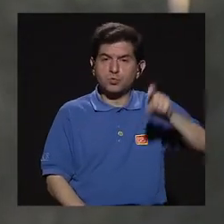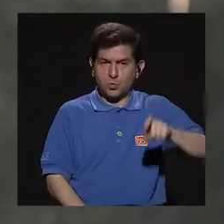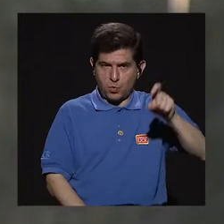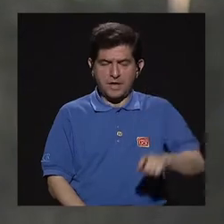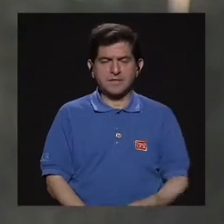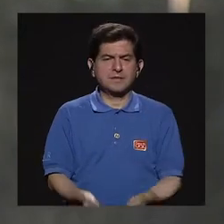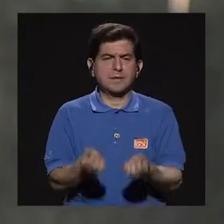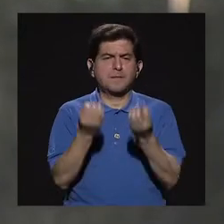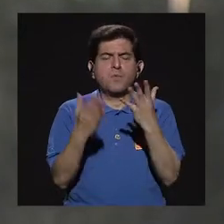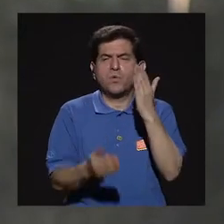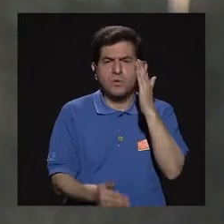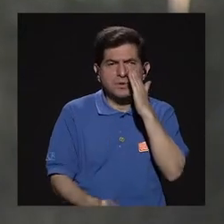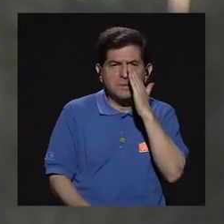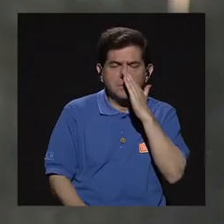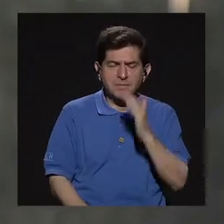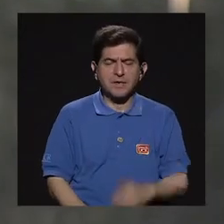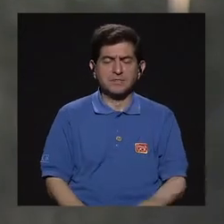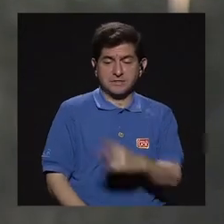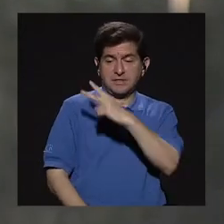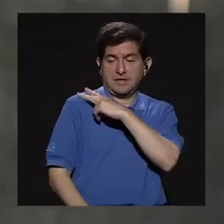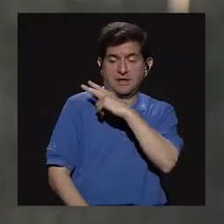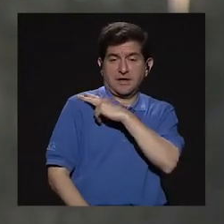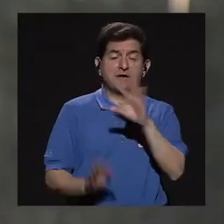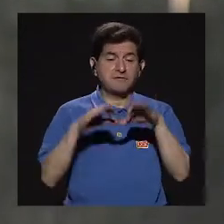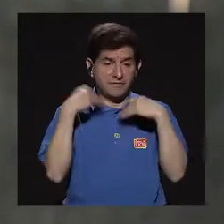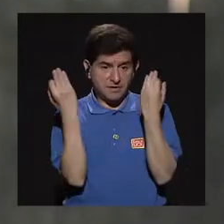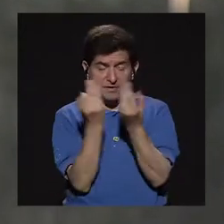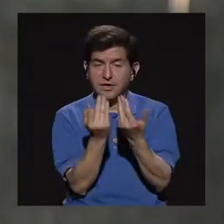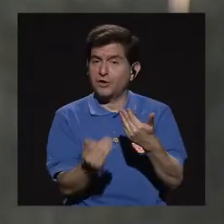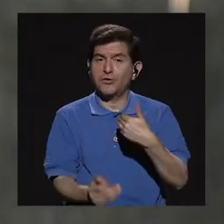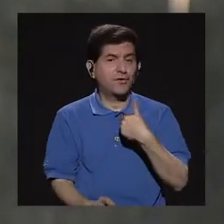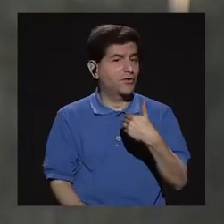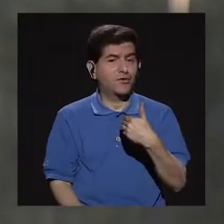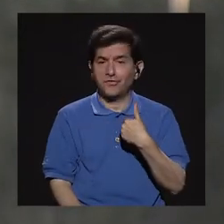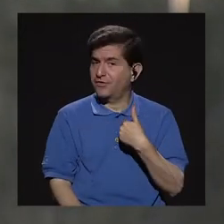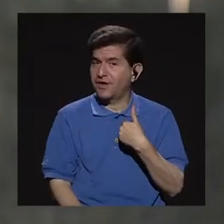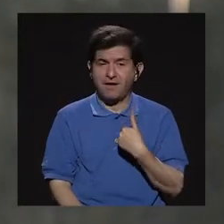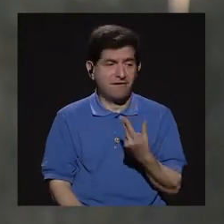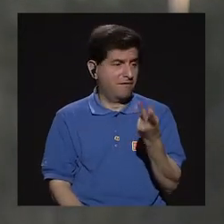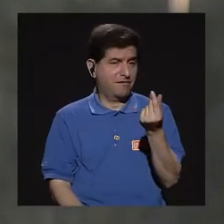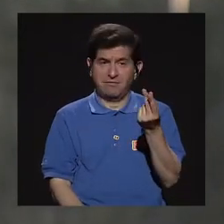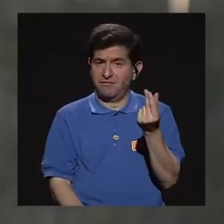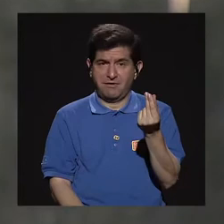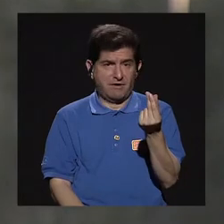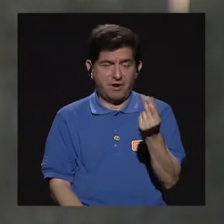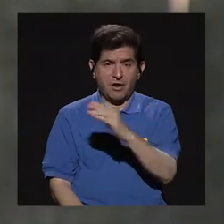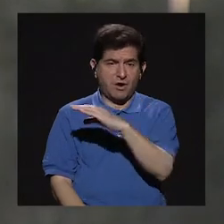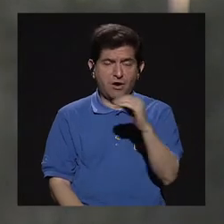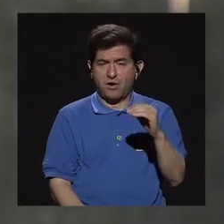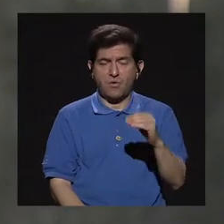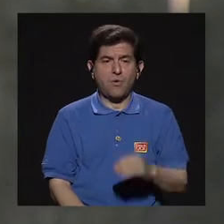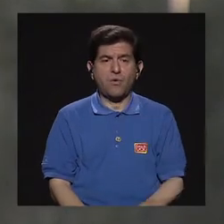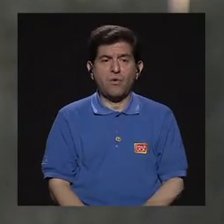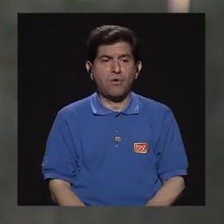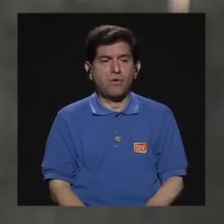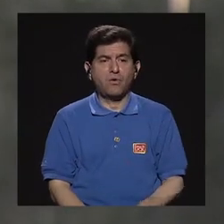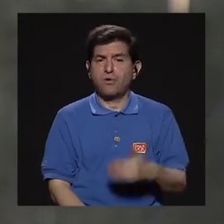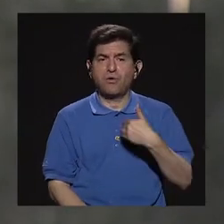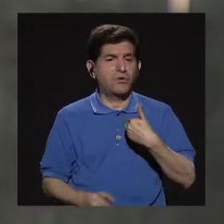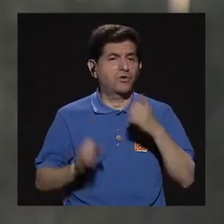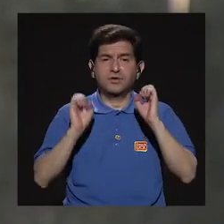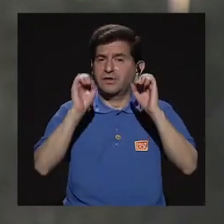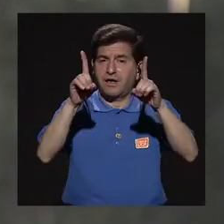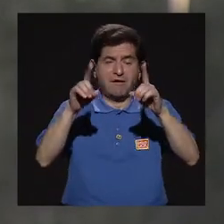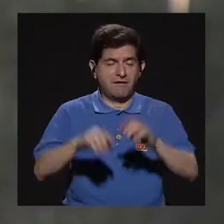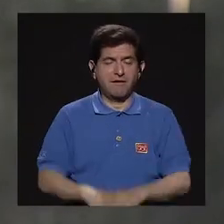De que hay muchas madres a cargo de sus familias y que no cuentan, digamos, con los recursos ni económicos ni de